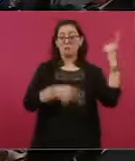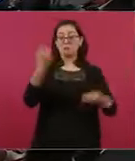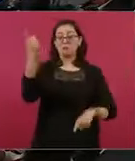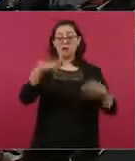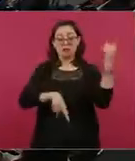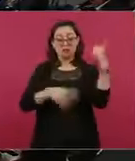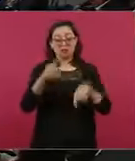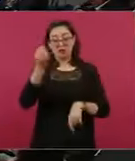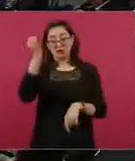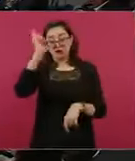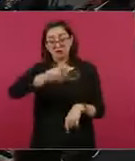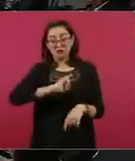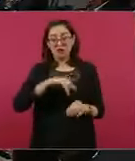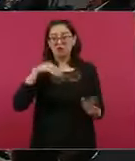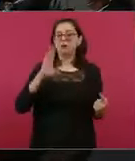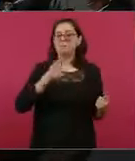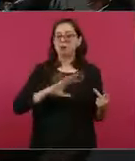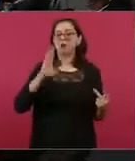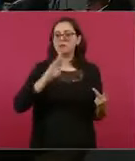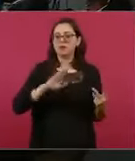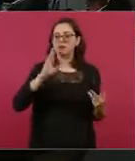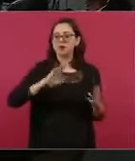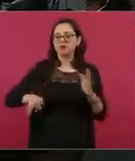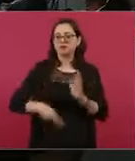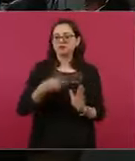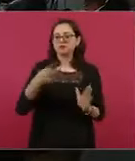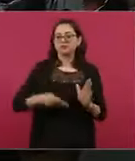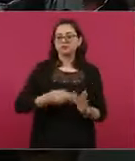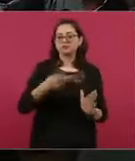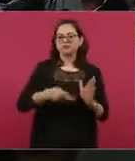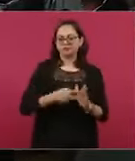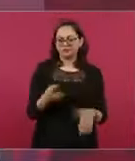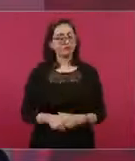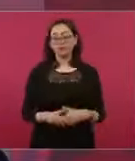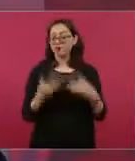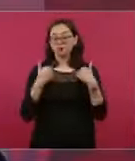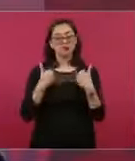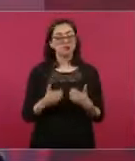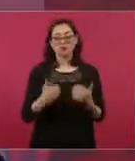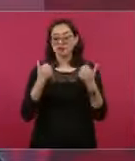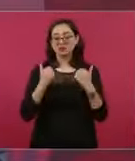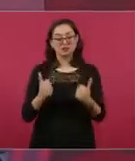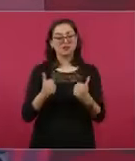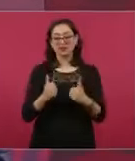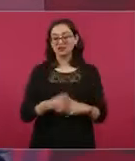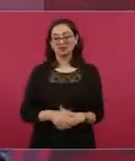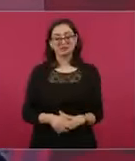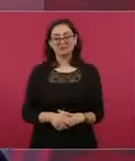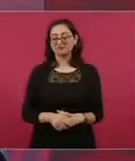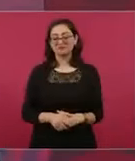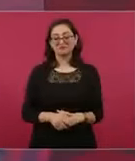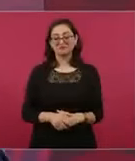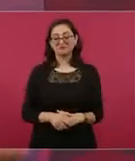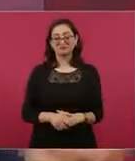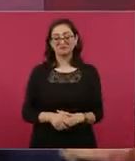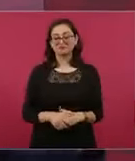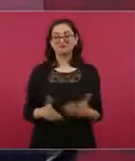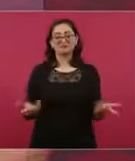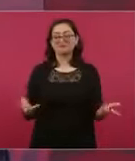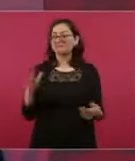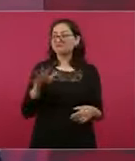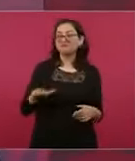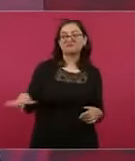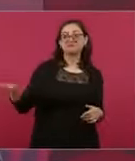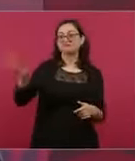no ganan. Y no ganan porque dicen, no conectan, pues